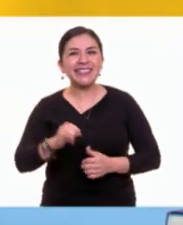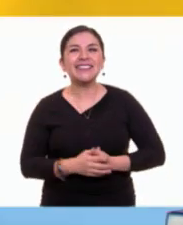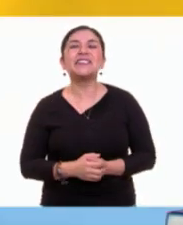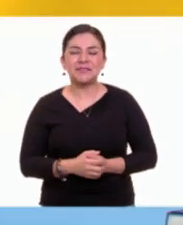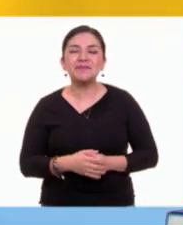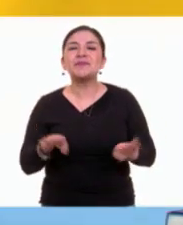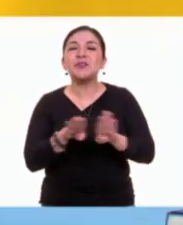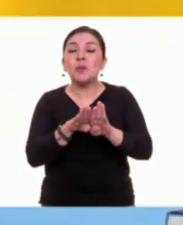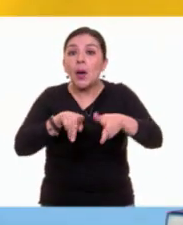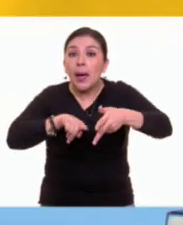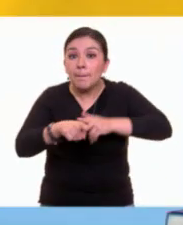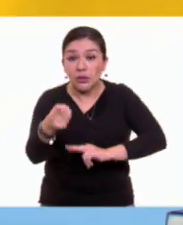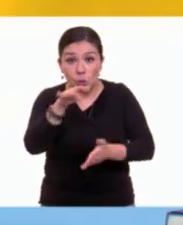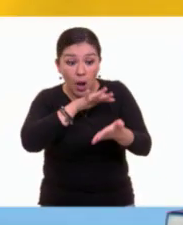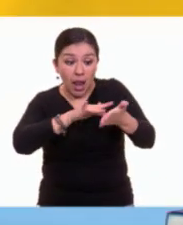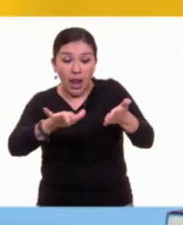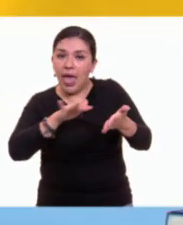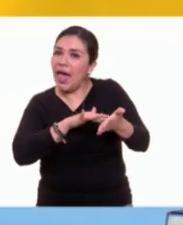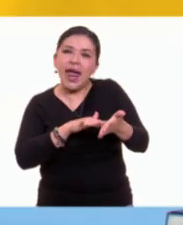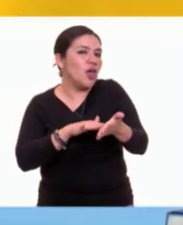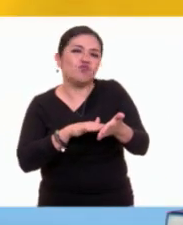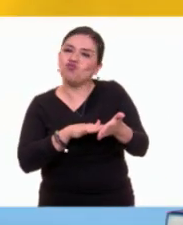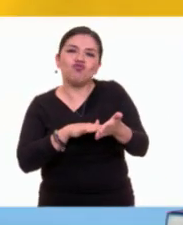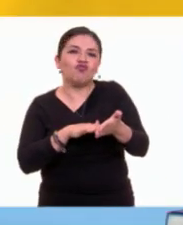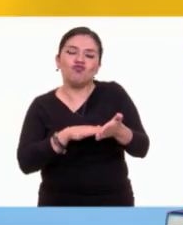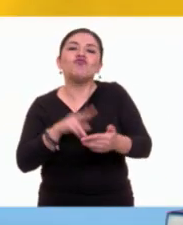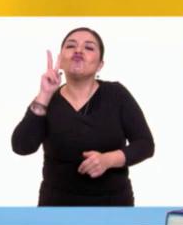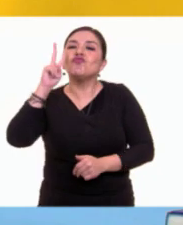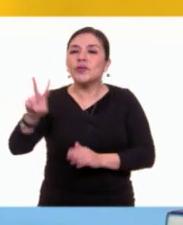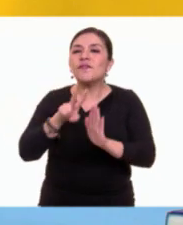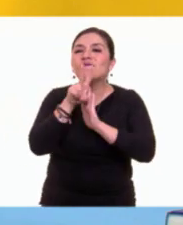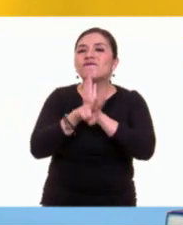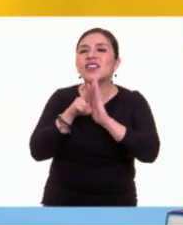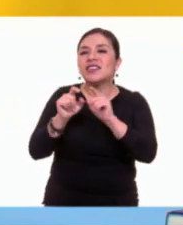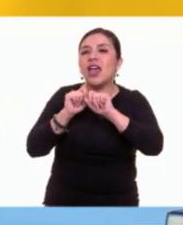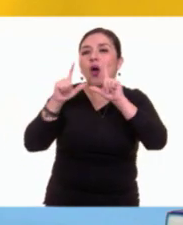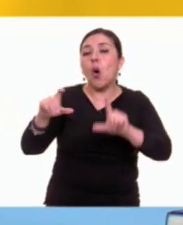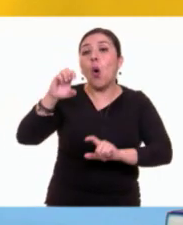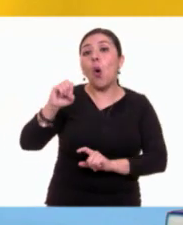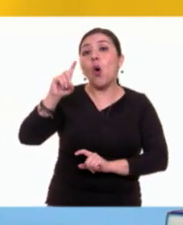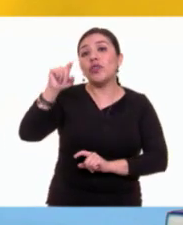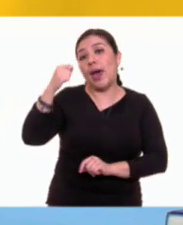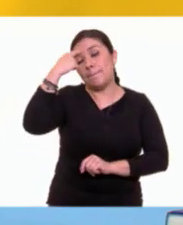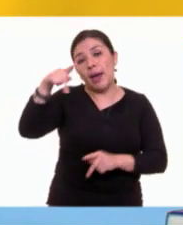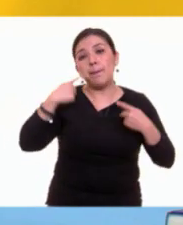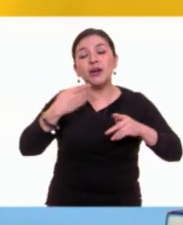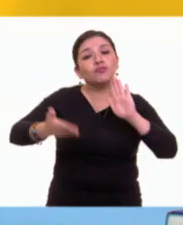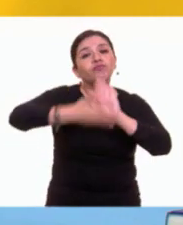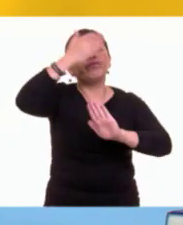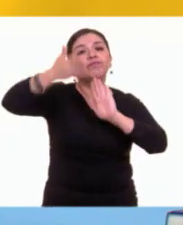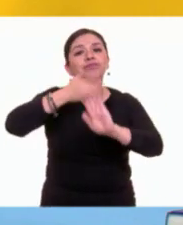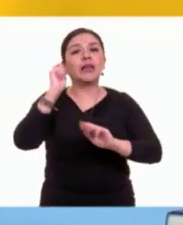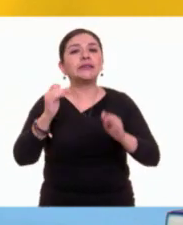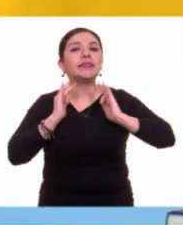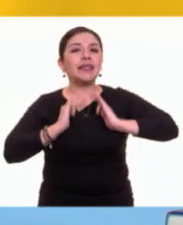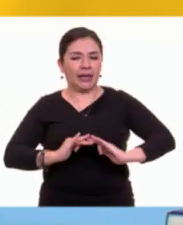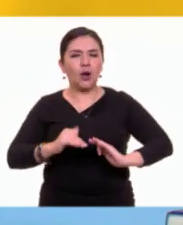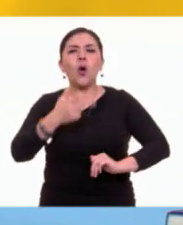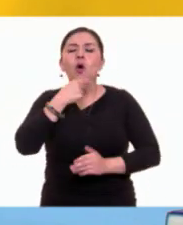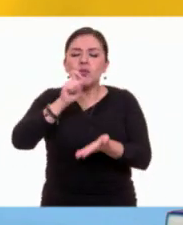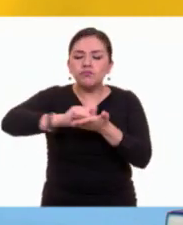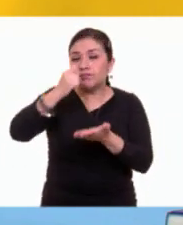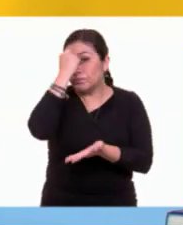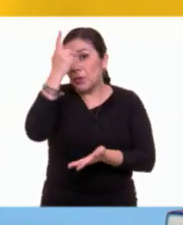Para empezar, tampoco leeremos aquí en el foro. Veremos el video Oda al albañil tranquilo de Pablo Neruda